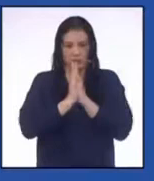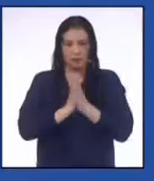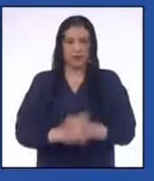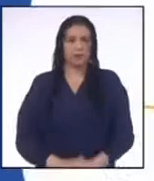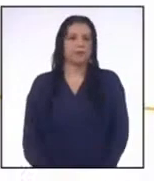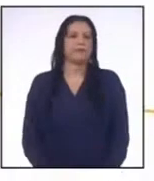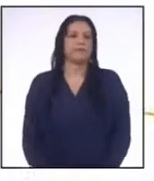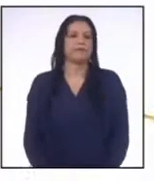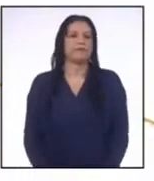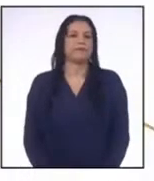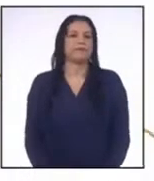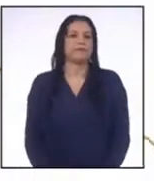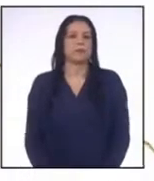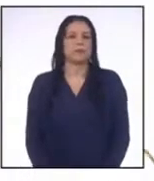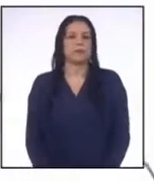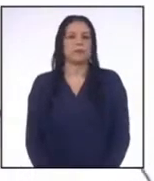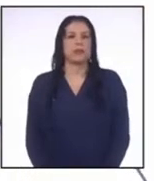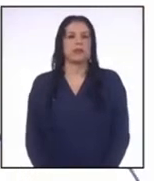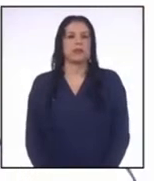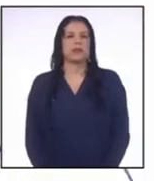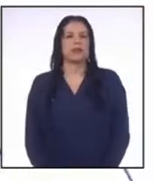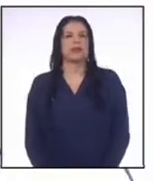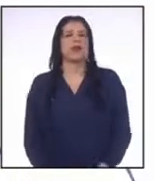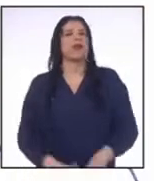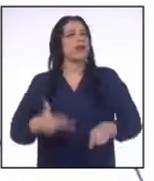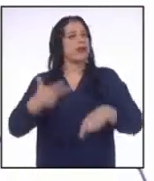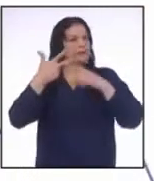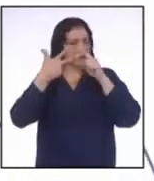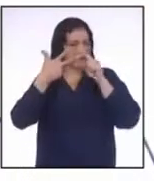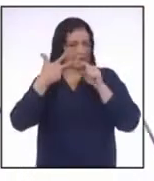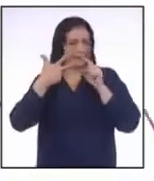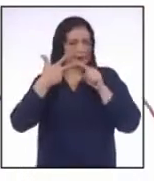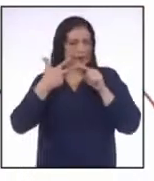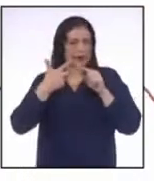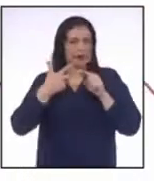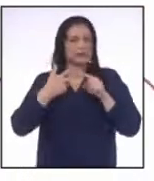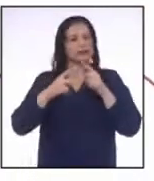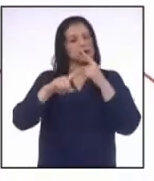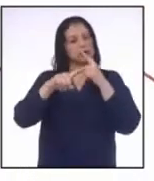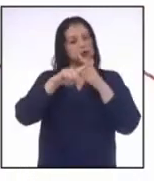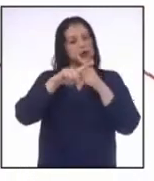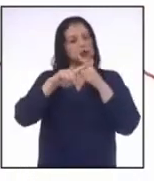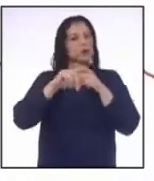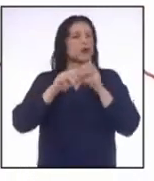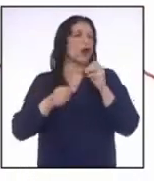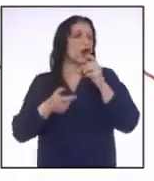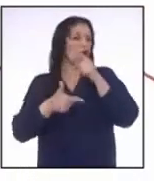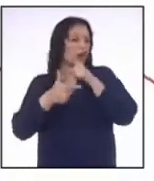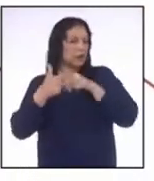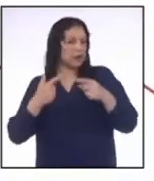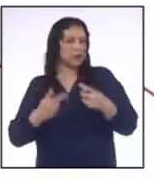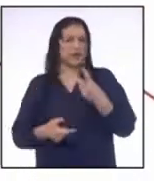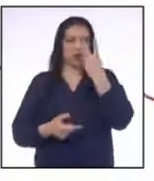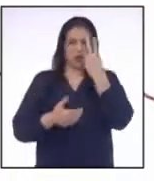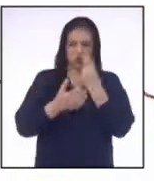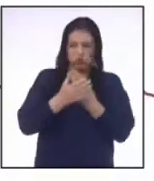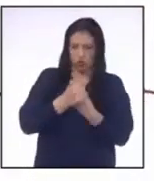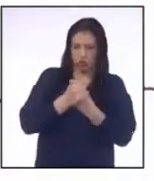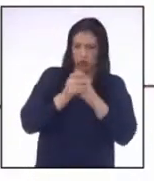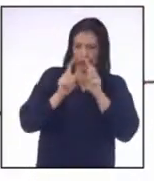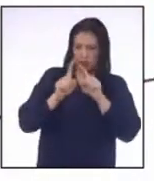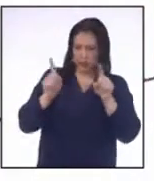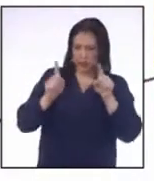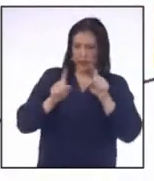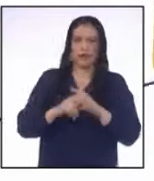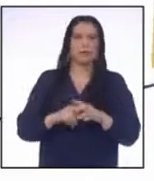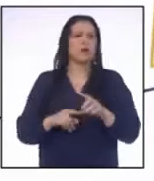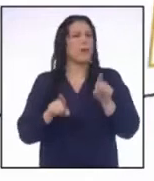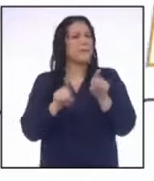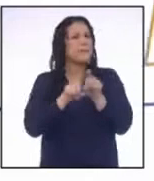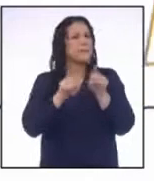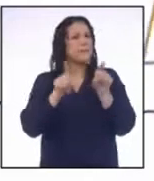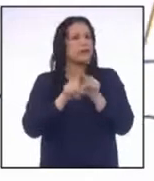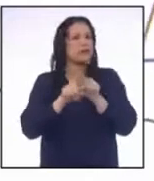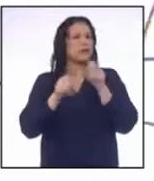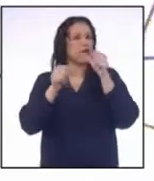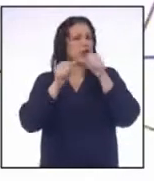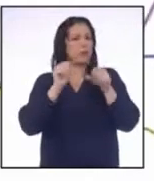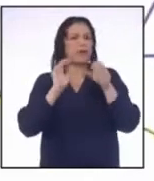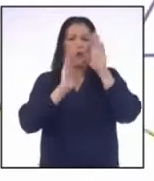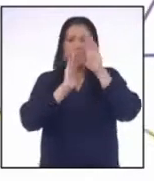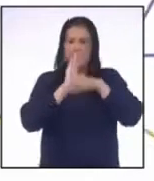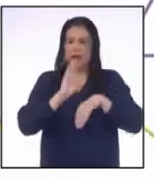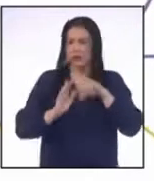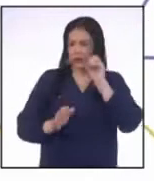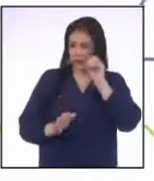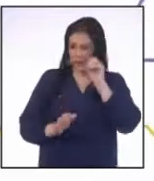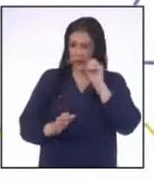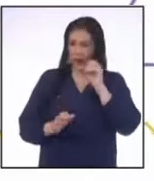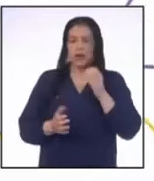favor Propiedad 3 Si se multiplican o dividen los dos miembros de una desigualdad por un mismo número menor que 0